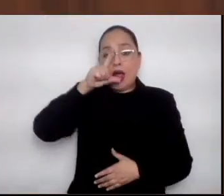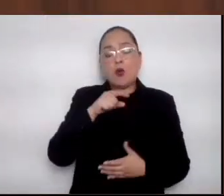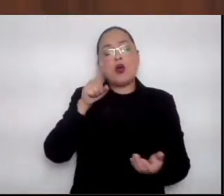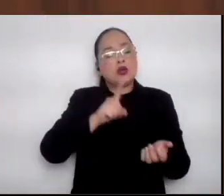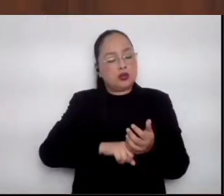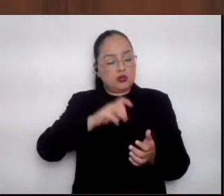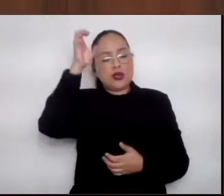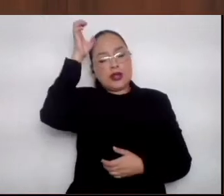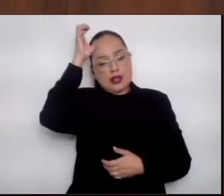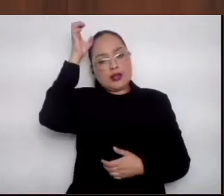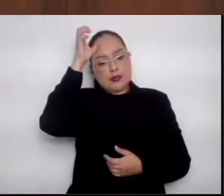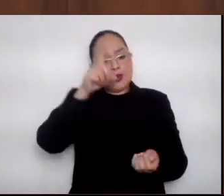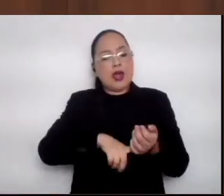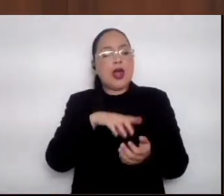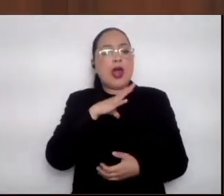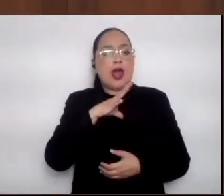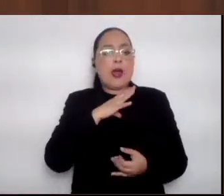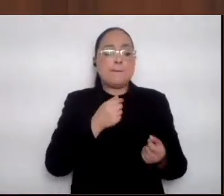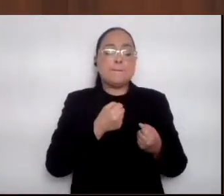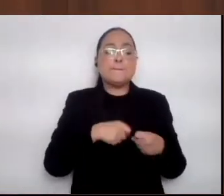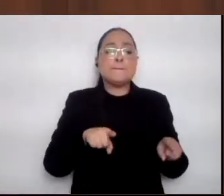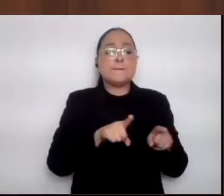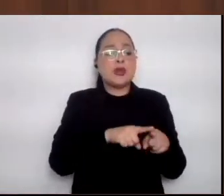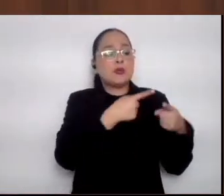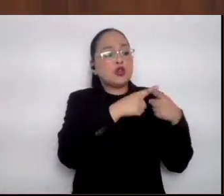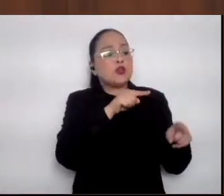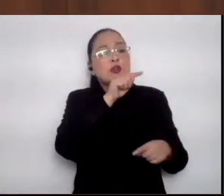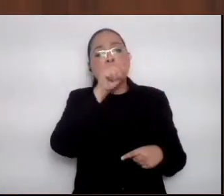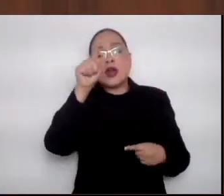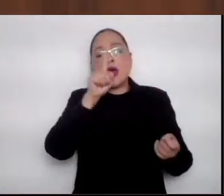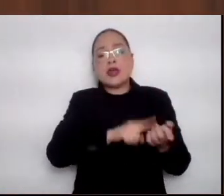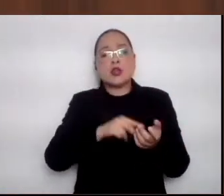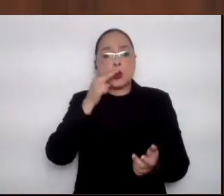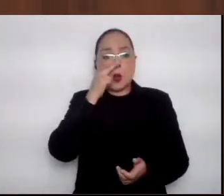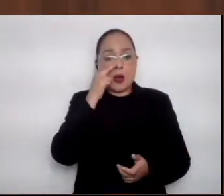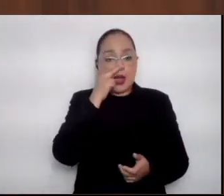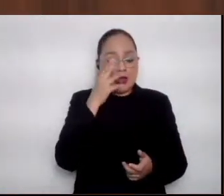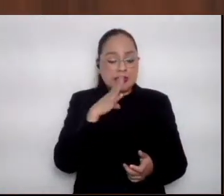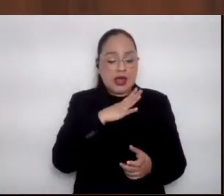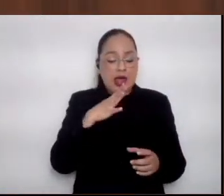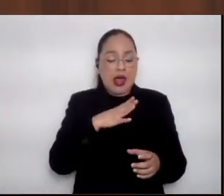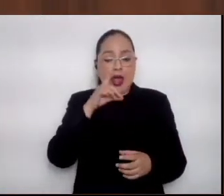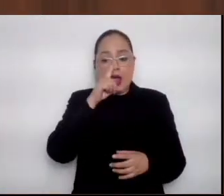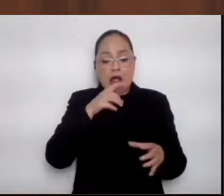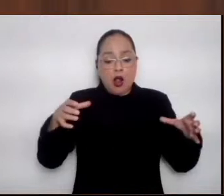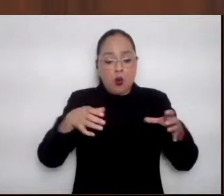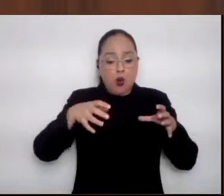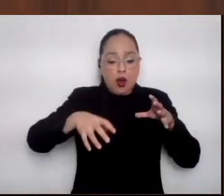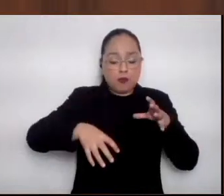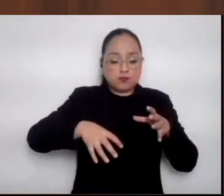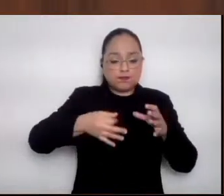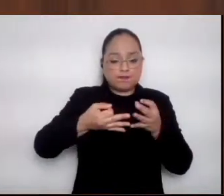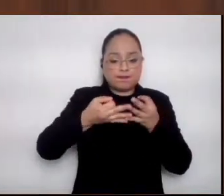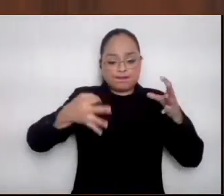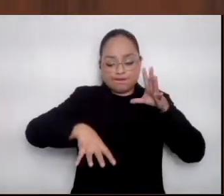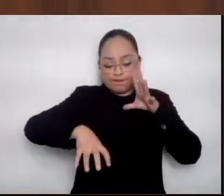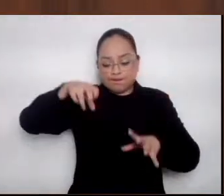además de los distintos pozos que se lograron perforar en el municipio de Nezahualcóyotl, gracias al apoyo de recursos